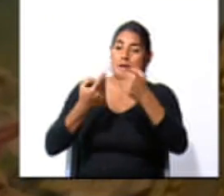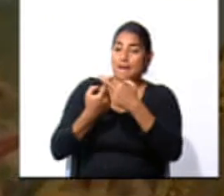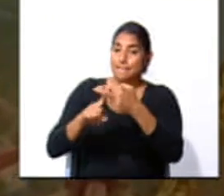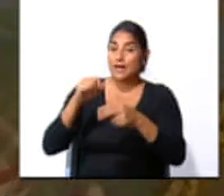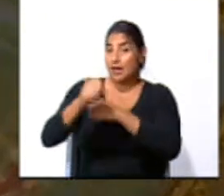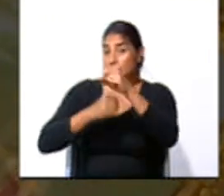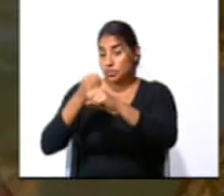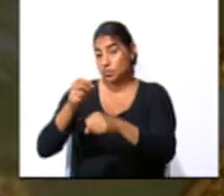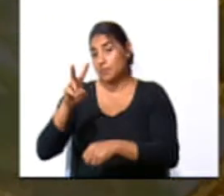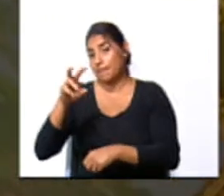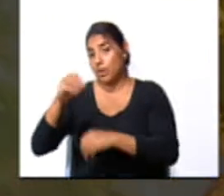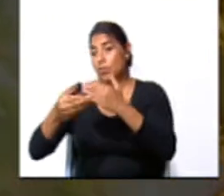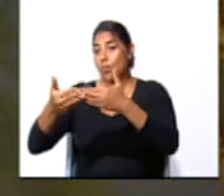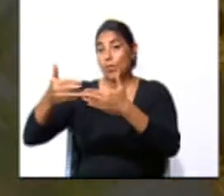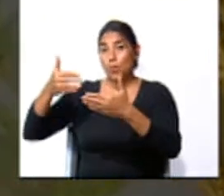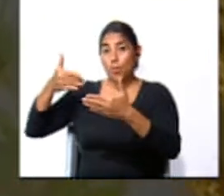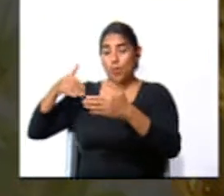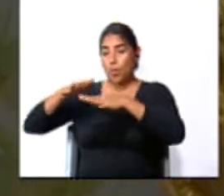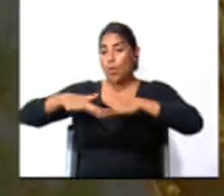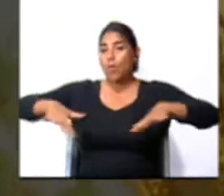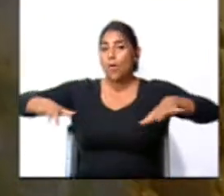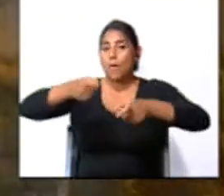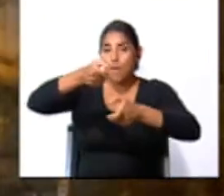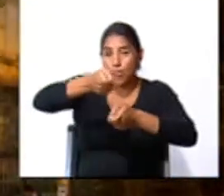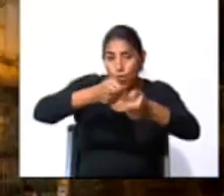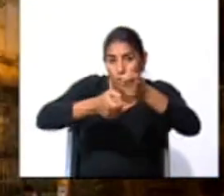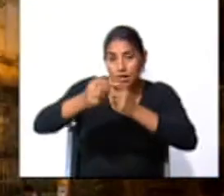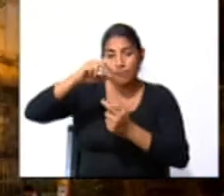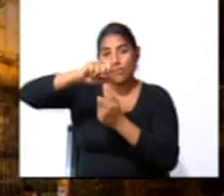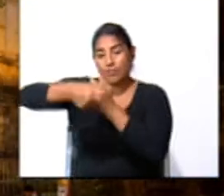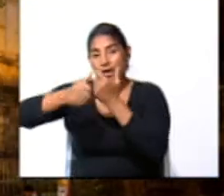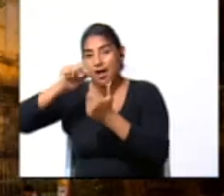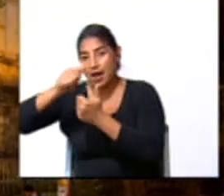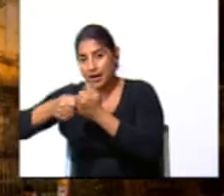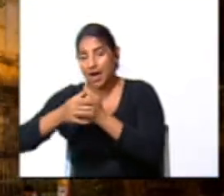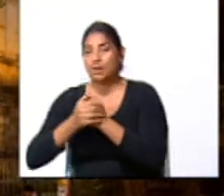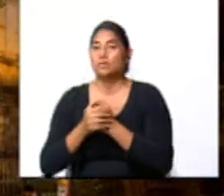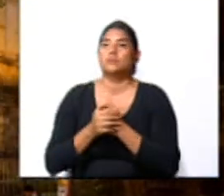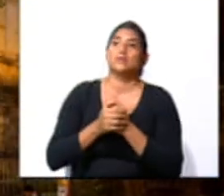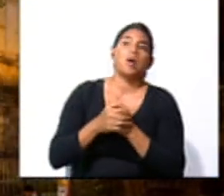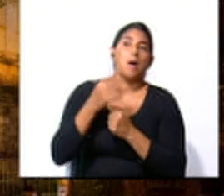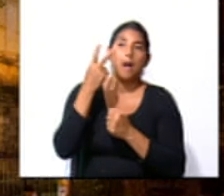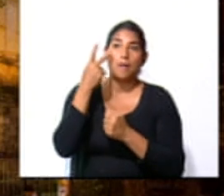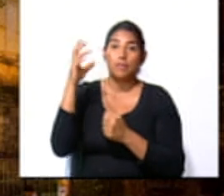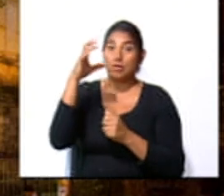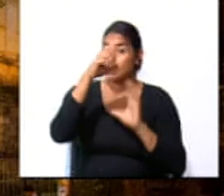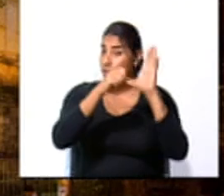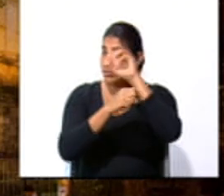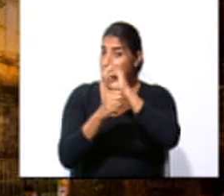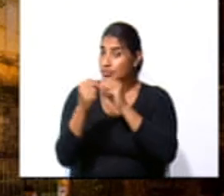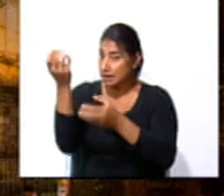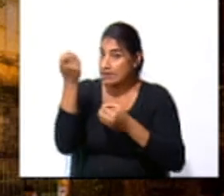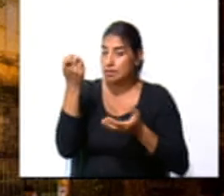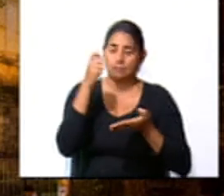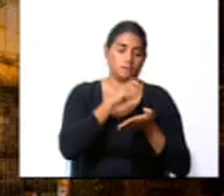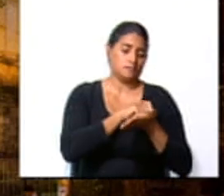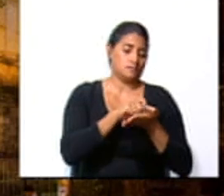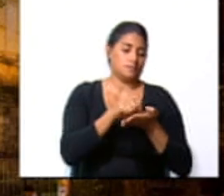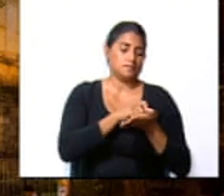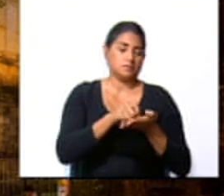siglo XX. Basado en un bicultivo del café y el banano, lograron tomar apuntes y